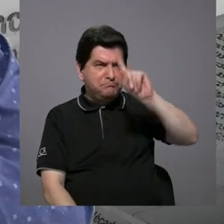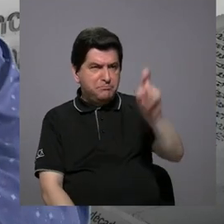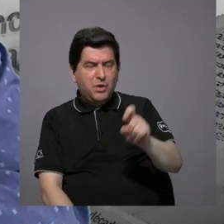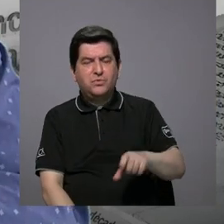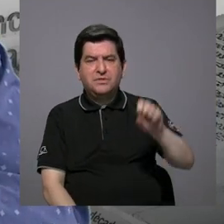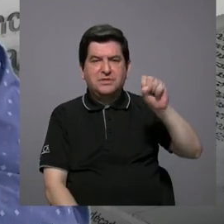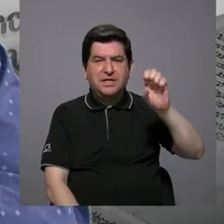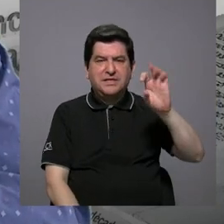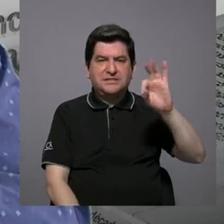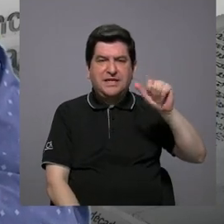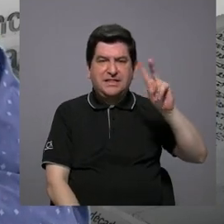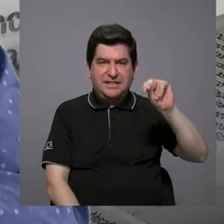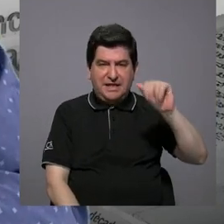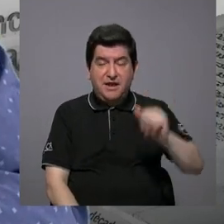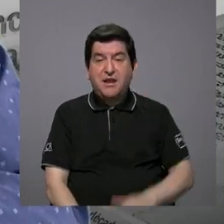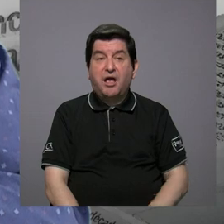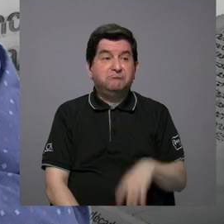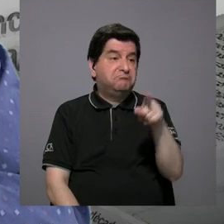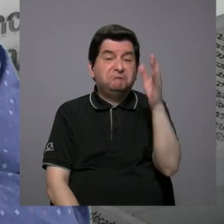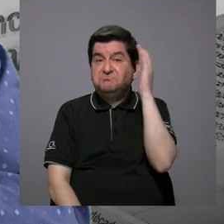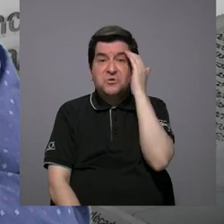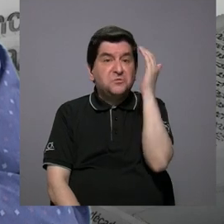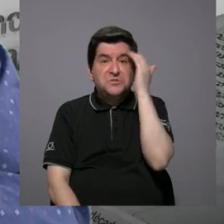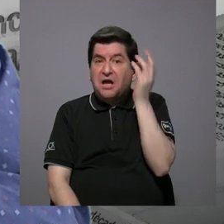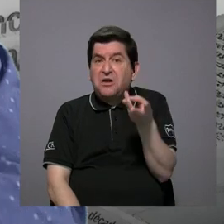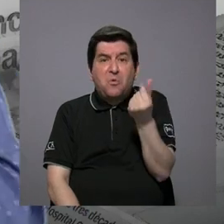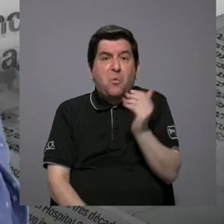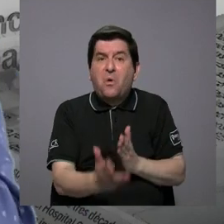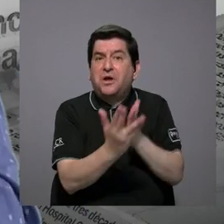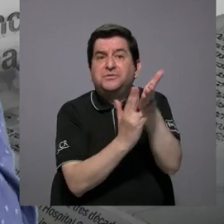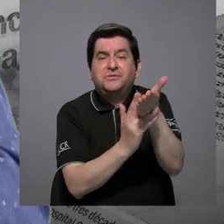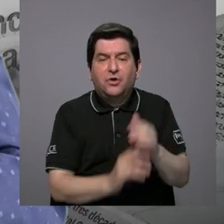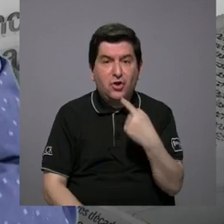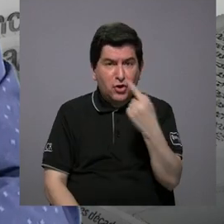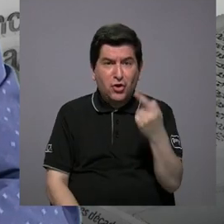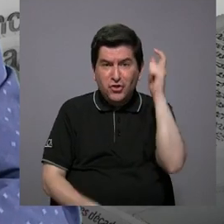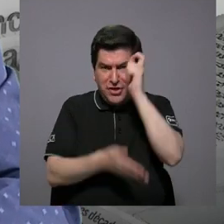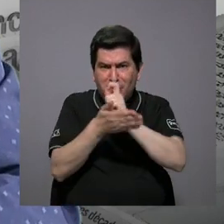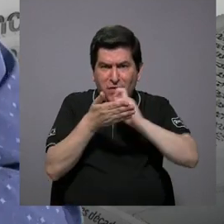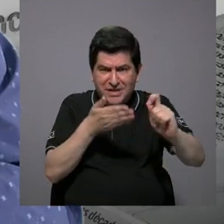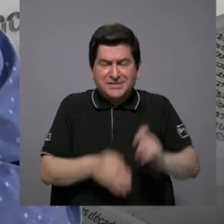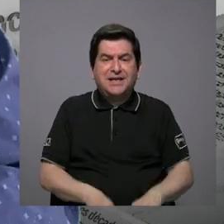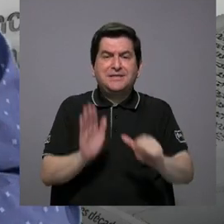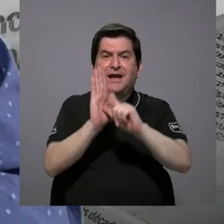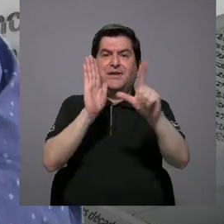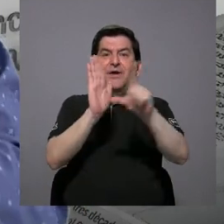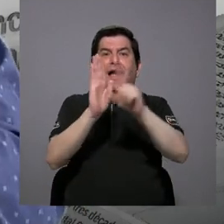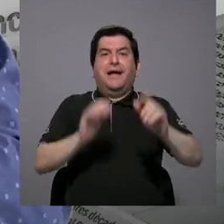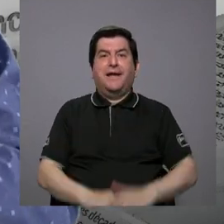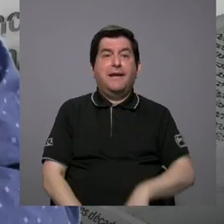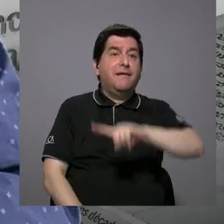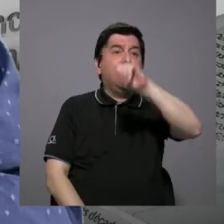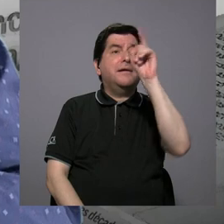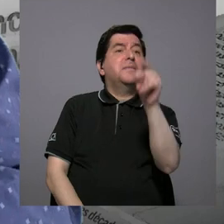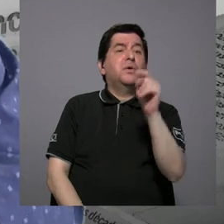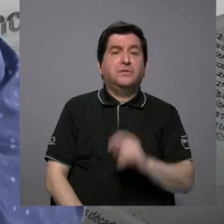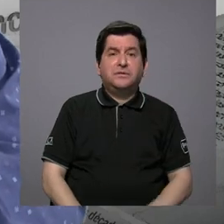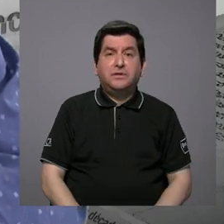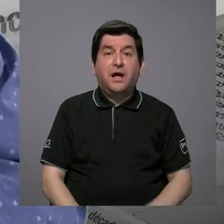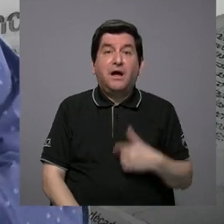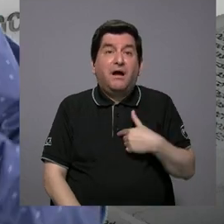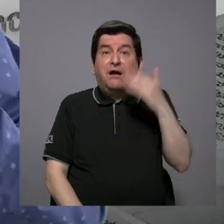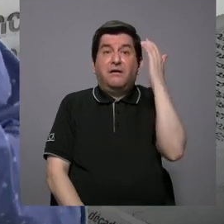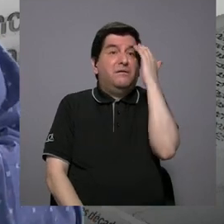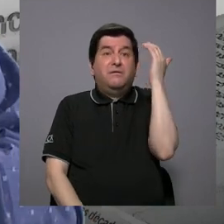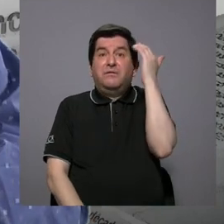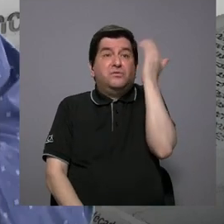la CETENA, no saben, así lo dijo el secretario de la CETENA en la Asamblea Legislativa cuando le preguntaron, no sé,